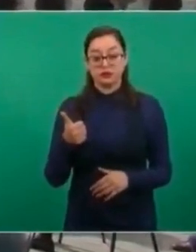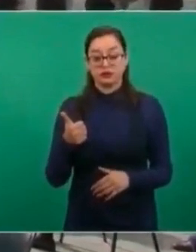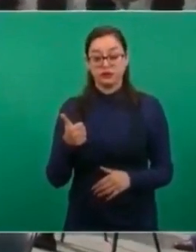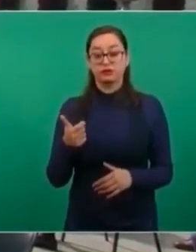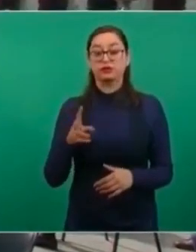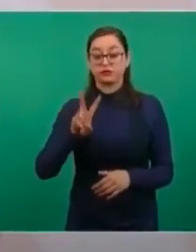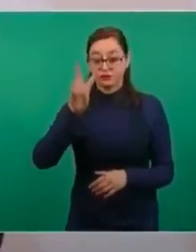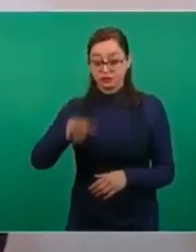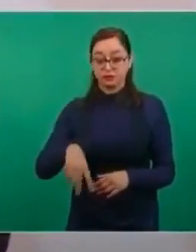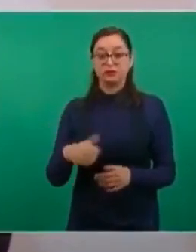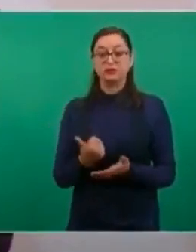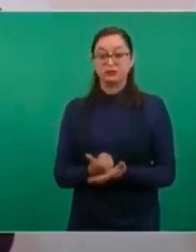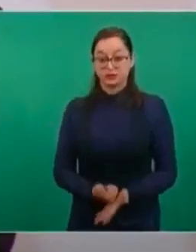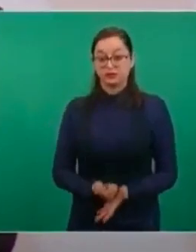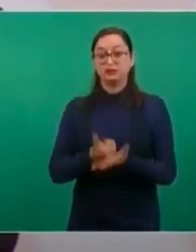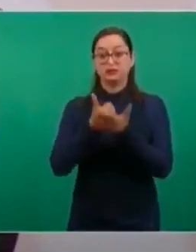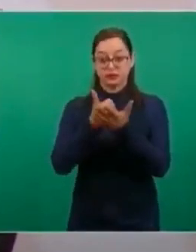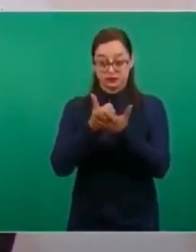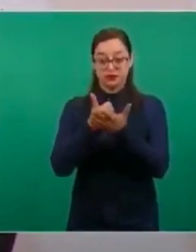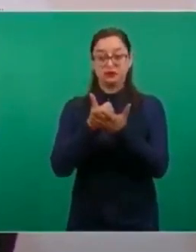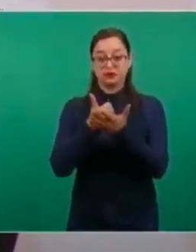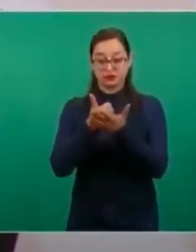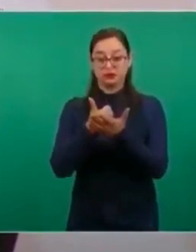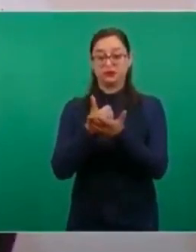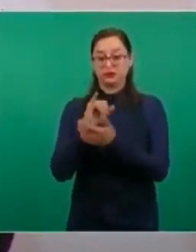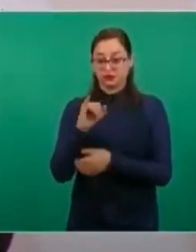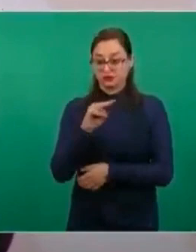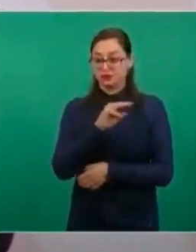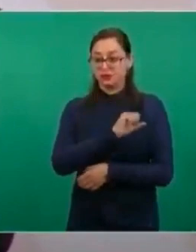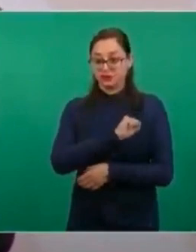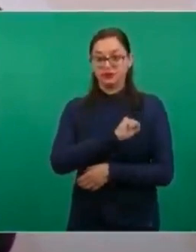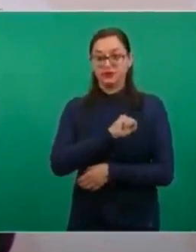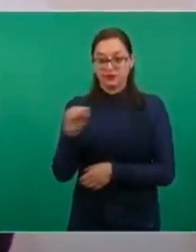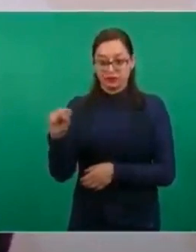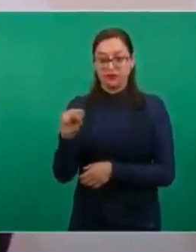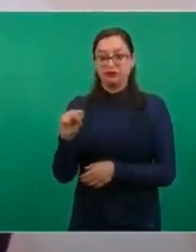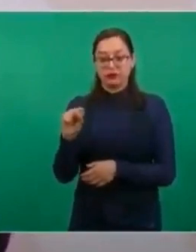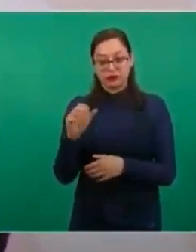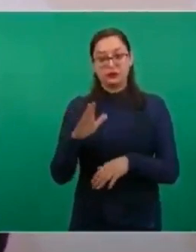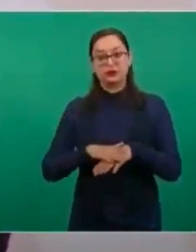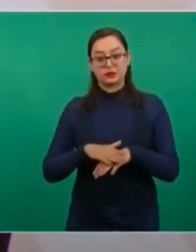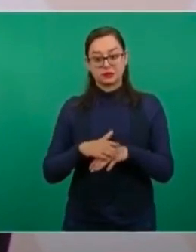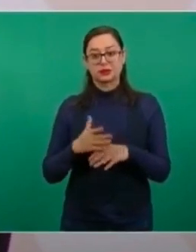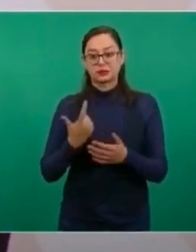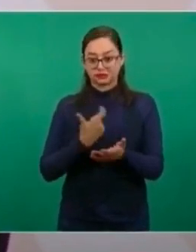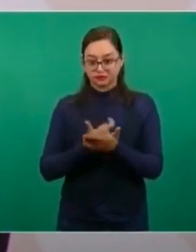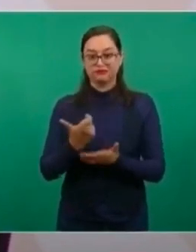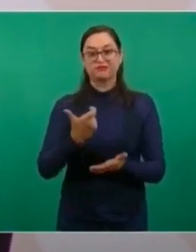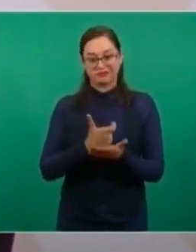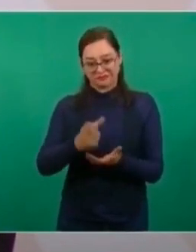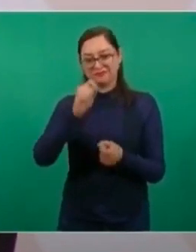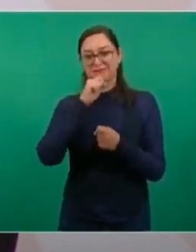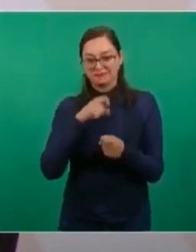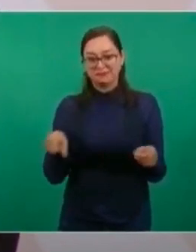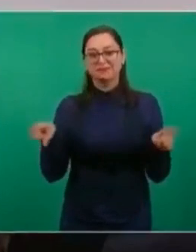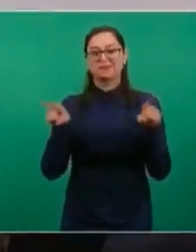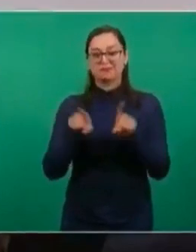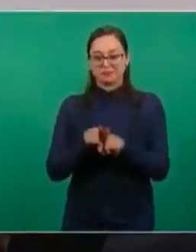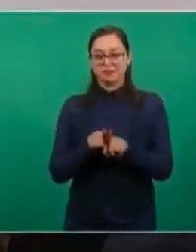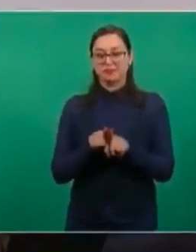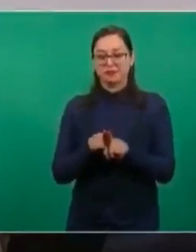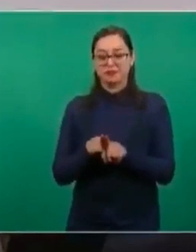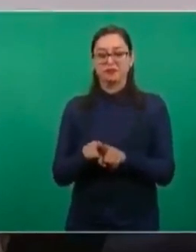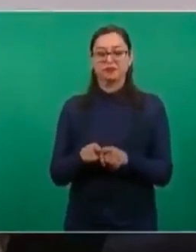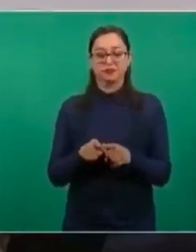ayuda a que el Seguro Social cuente con más ingresos cuando